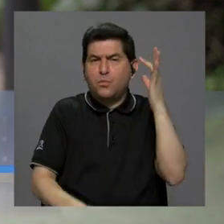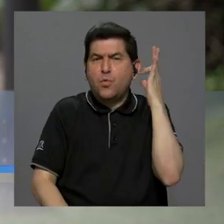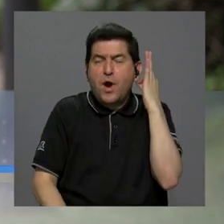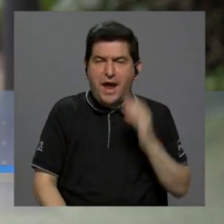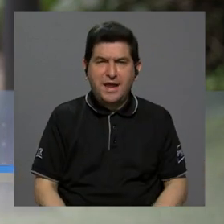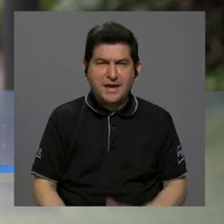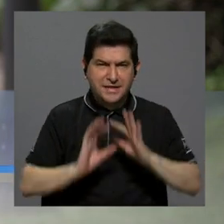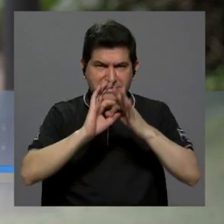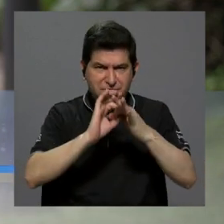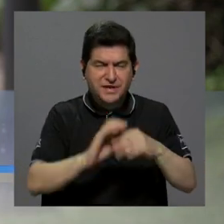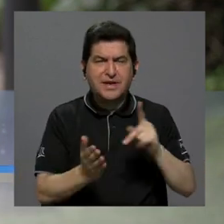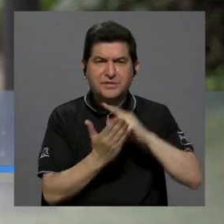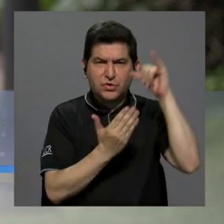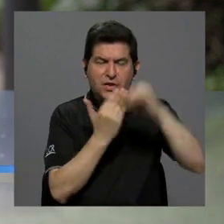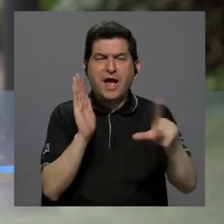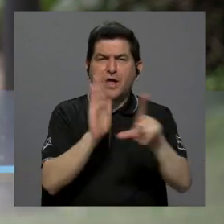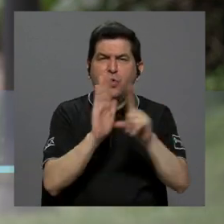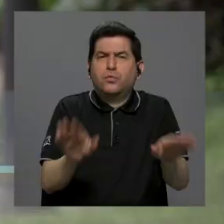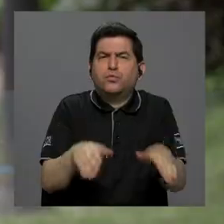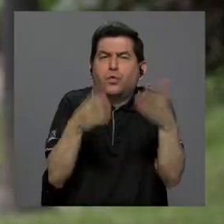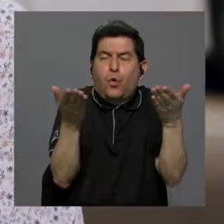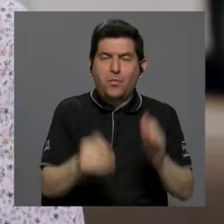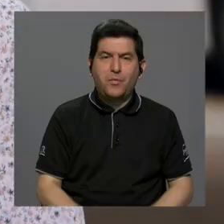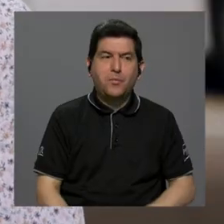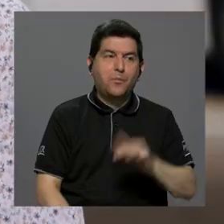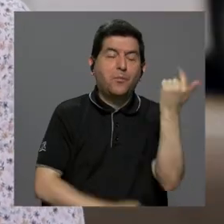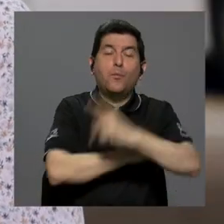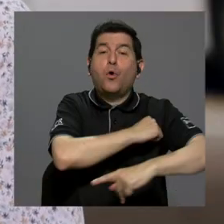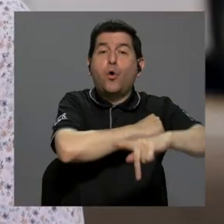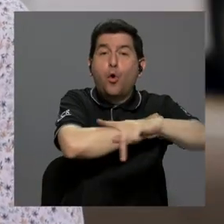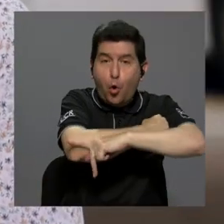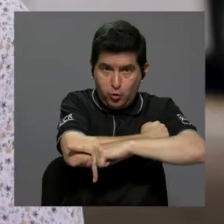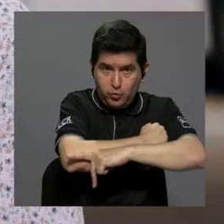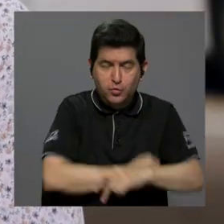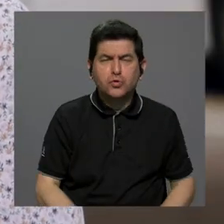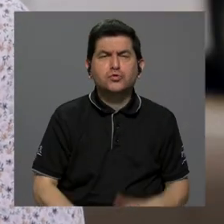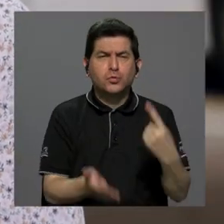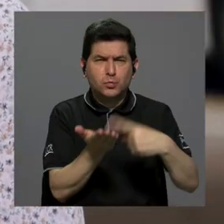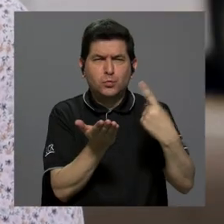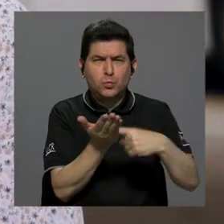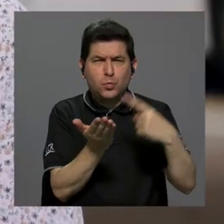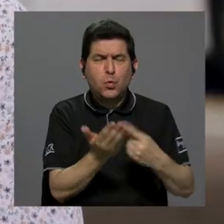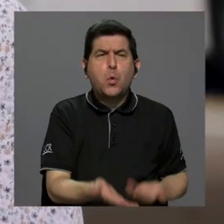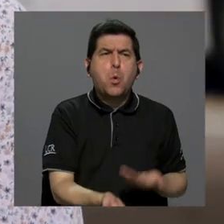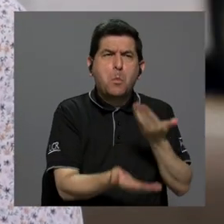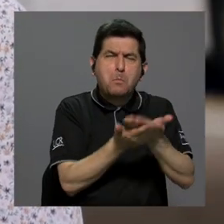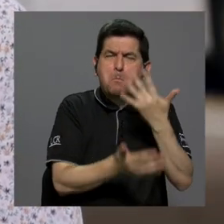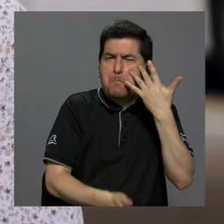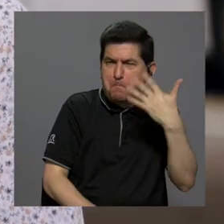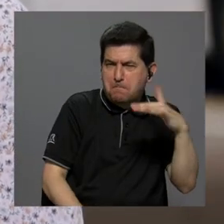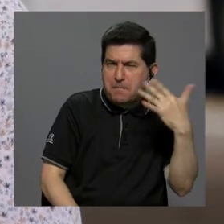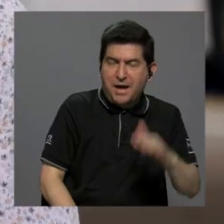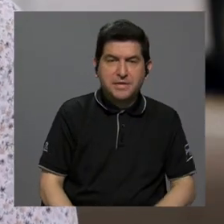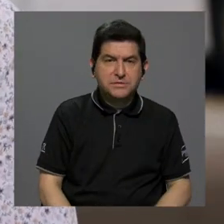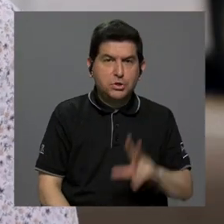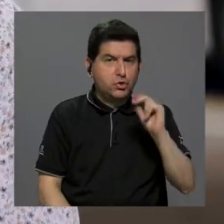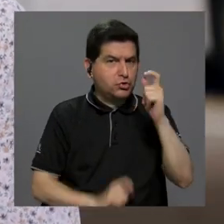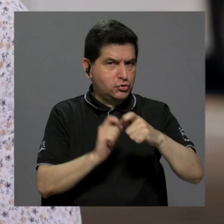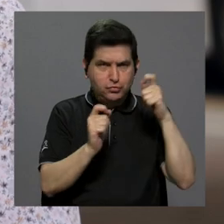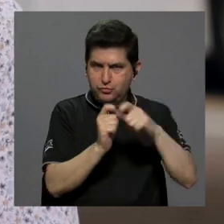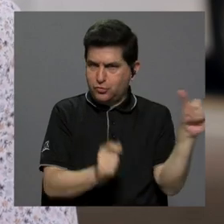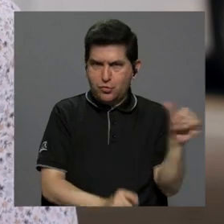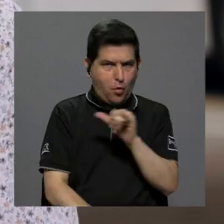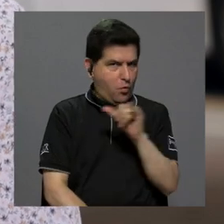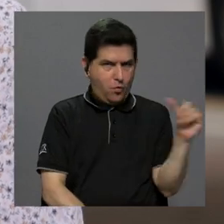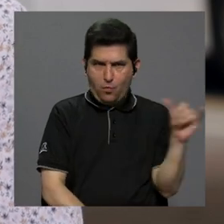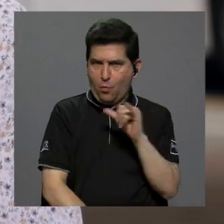sobre todo el sector de mujeres, con respecto a este proyecto de ley? Bueno, en otros países en donde se han discutido propuestas similares,